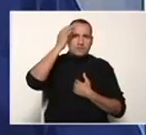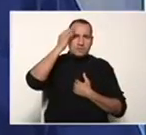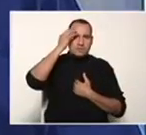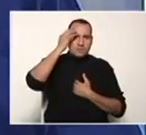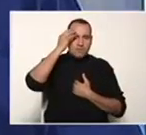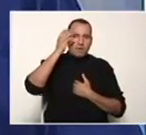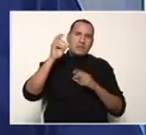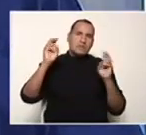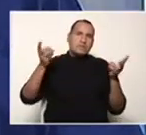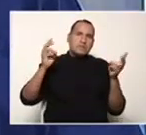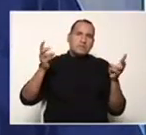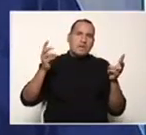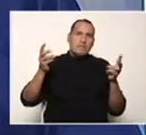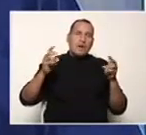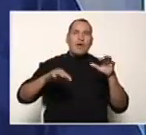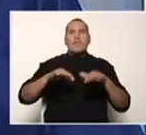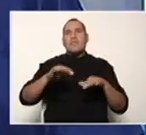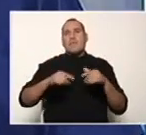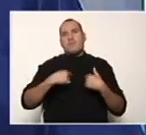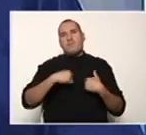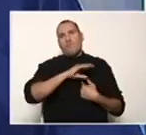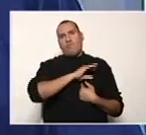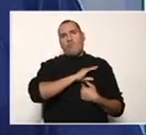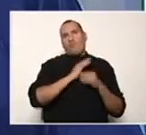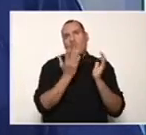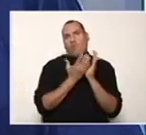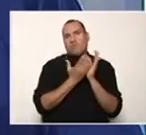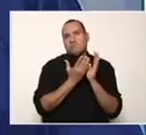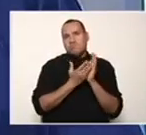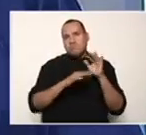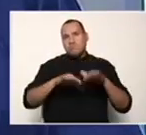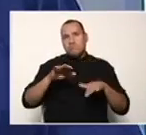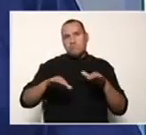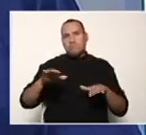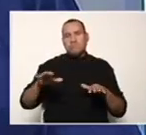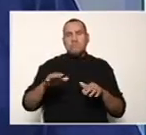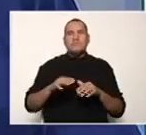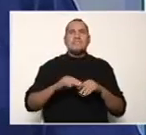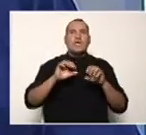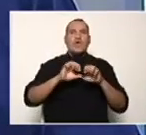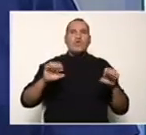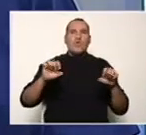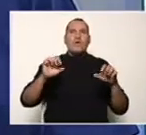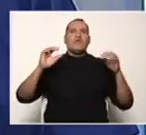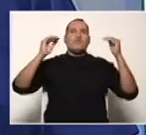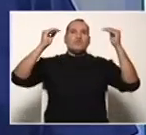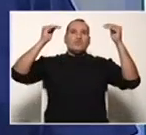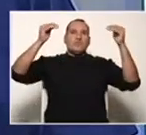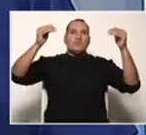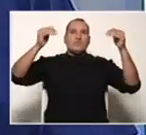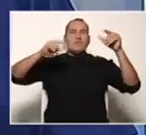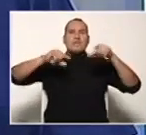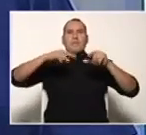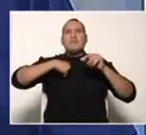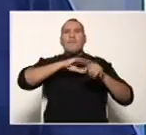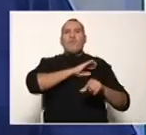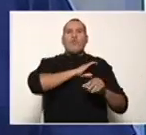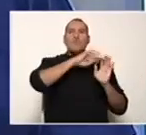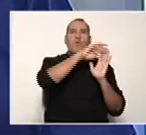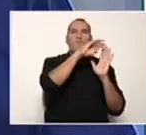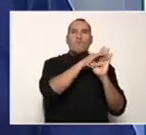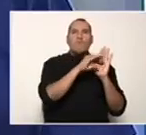contenidos según su especialidad y en la educación de adultos según su plan de estudio.